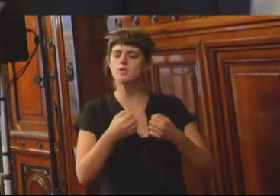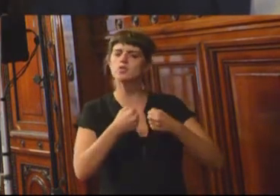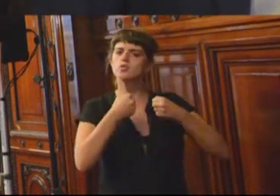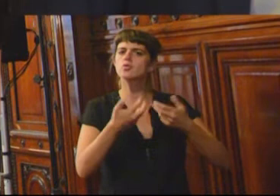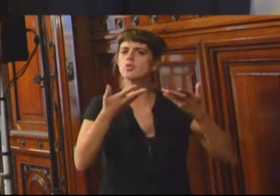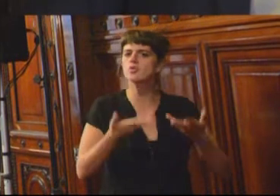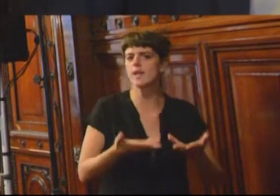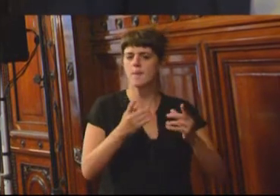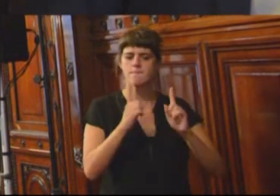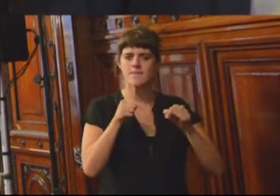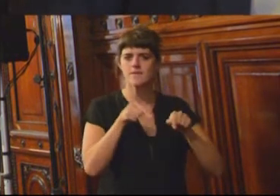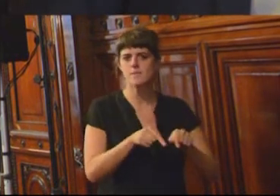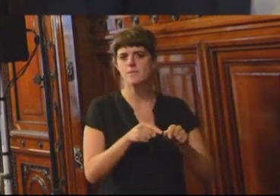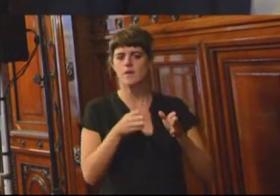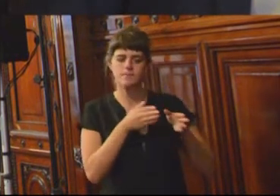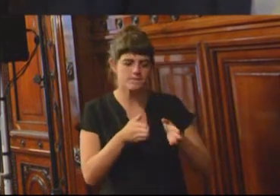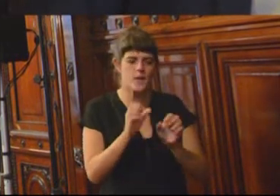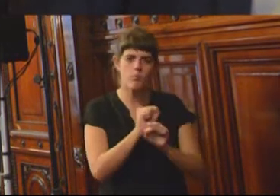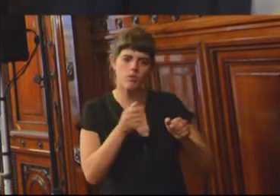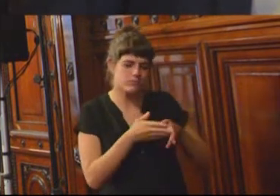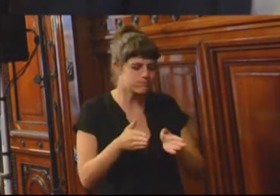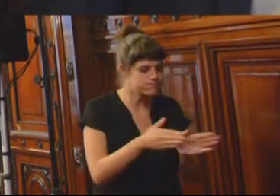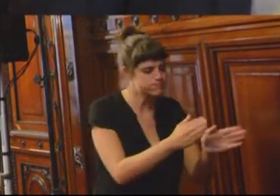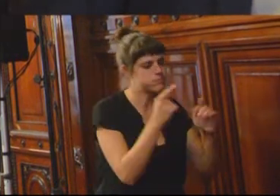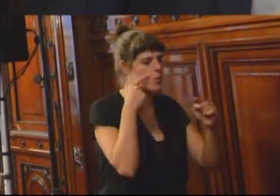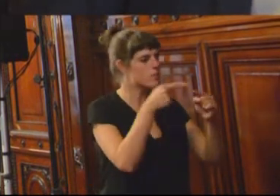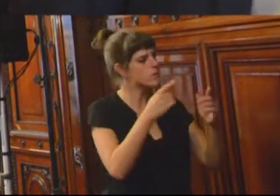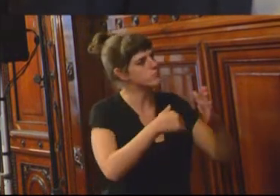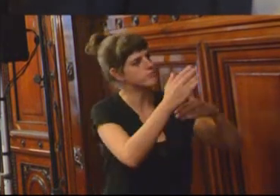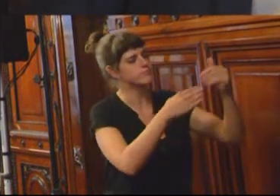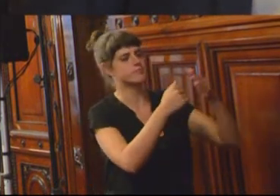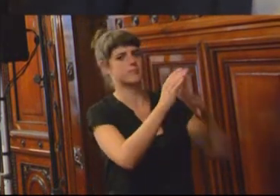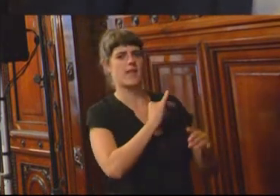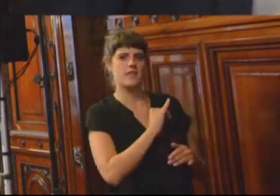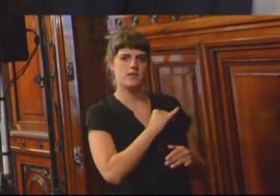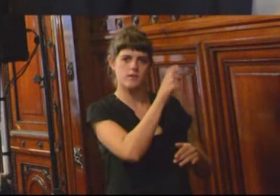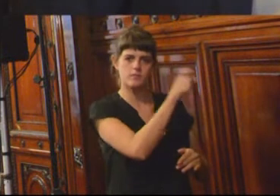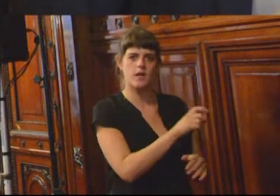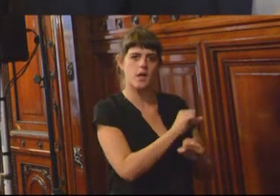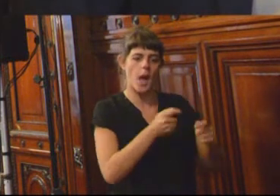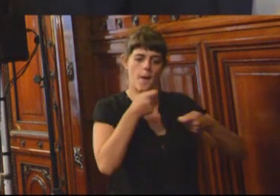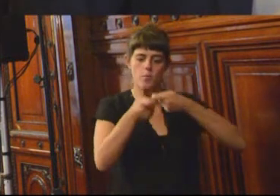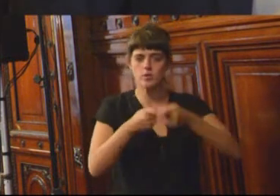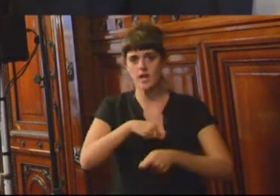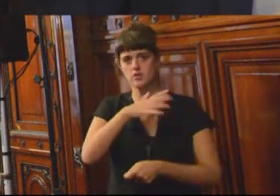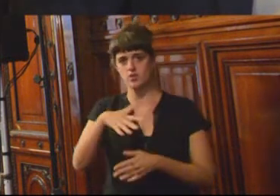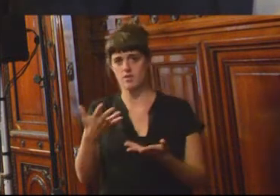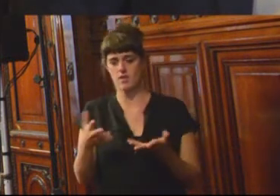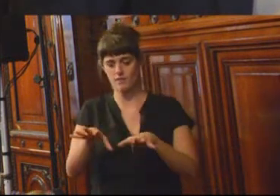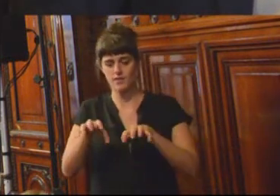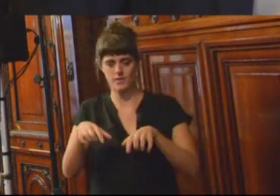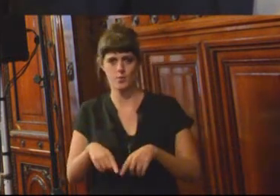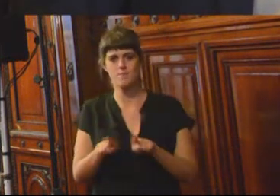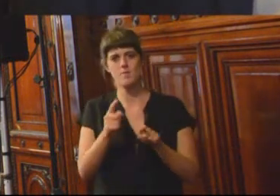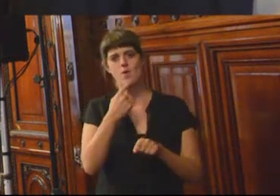Y las canalice hacia lugares de construcción de subjetividades que aporten a las sociedades que vivimos. Como dice Mandela, las